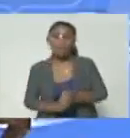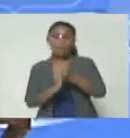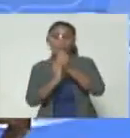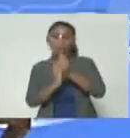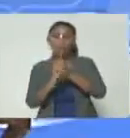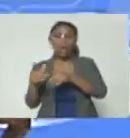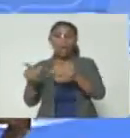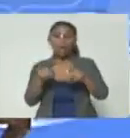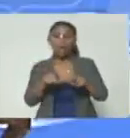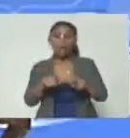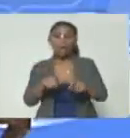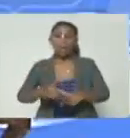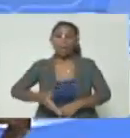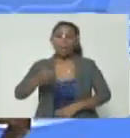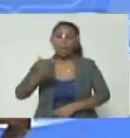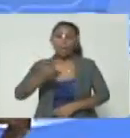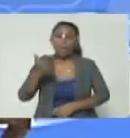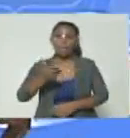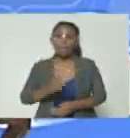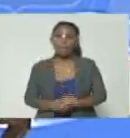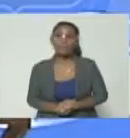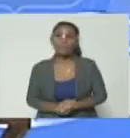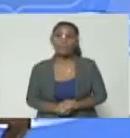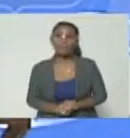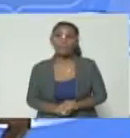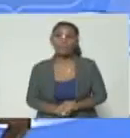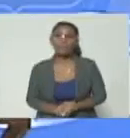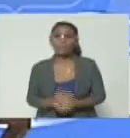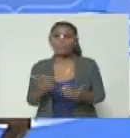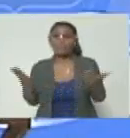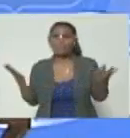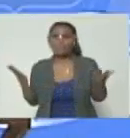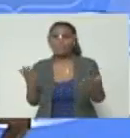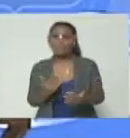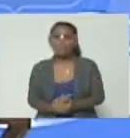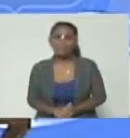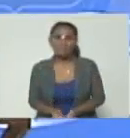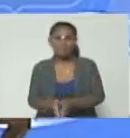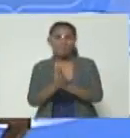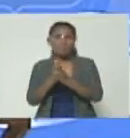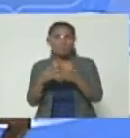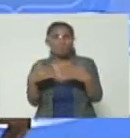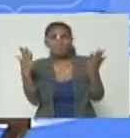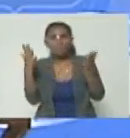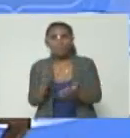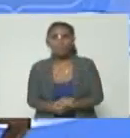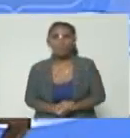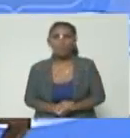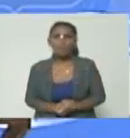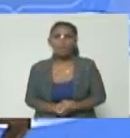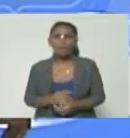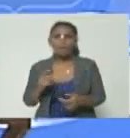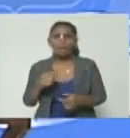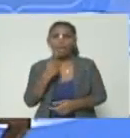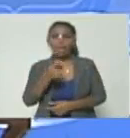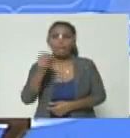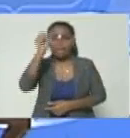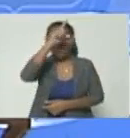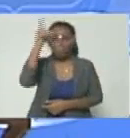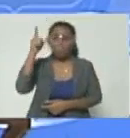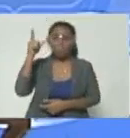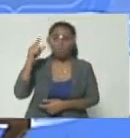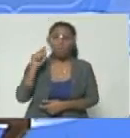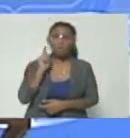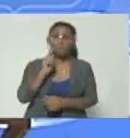sitio es vital es hasta sardónico porque le dice Leopoldo López le dice a Guevara